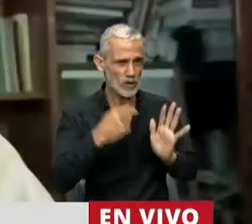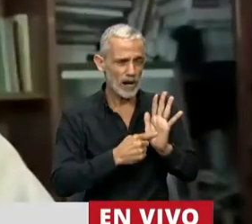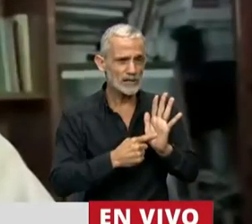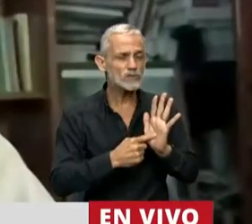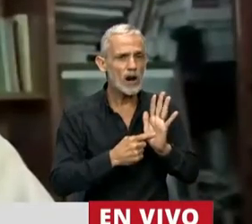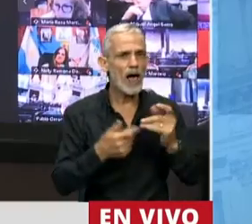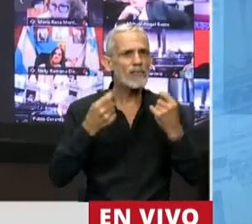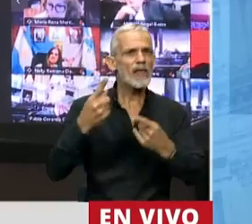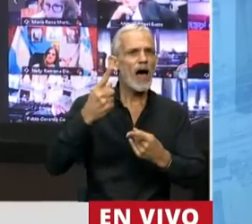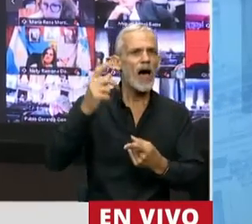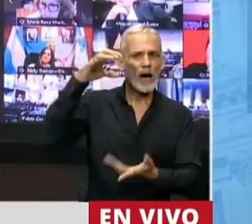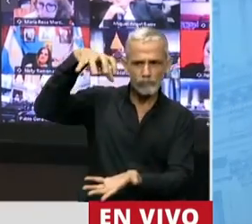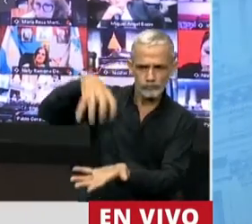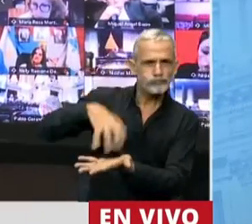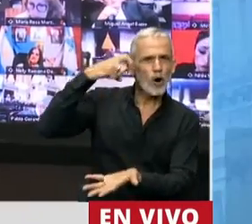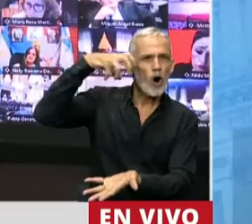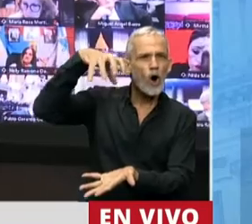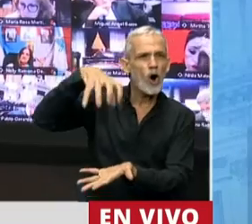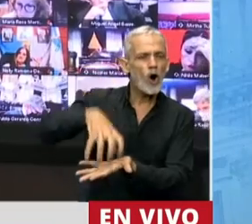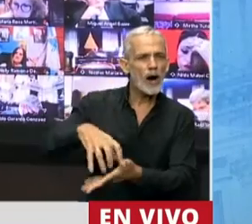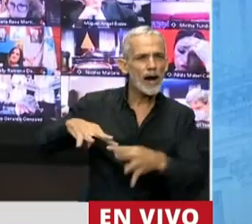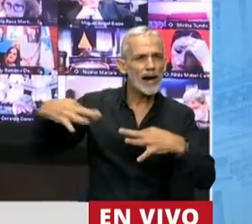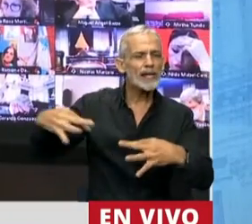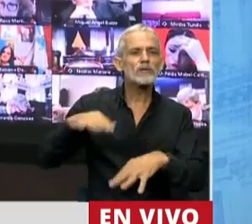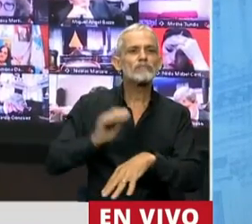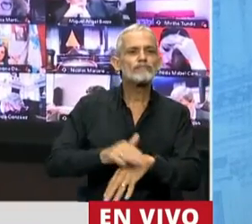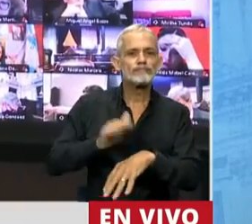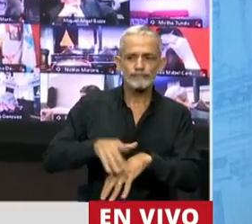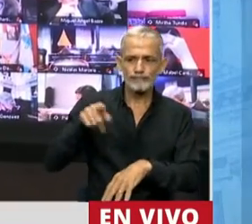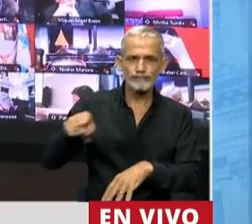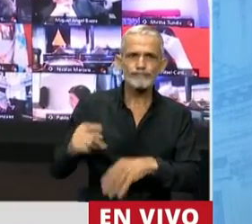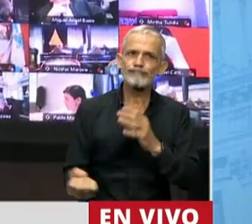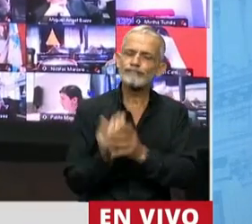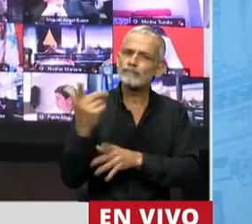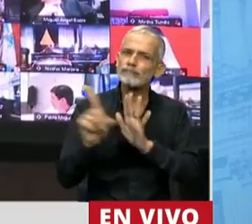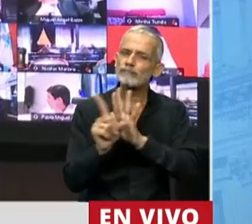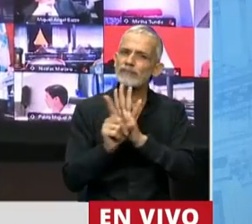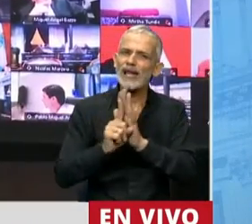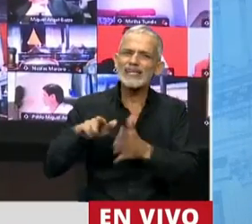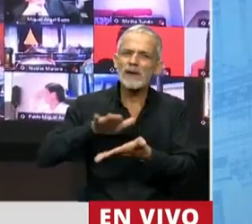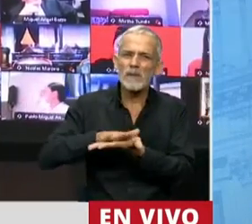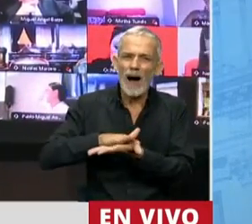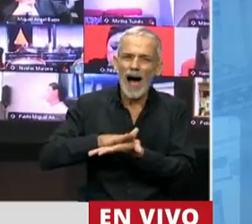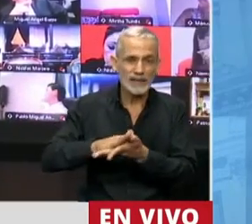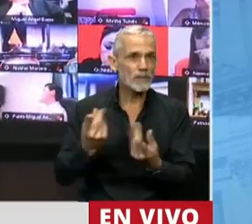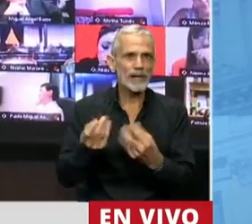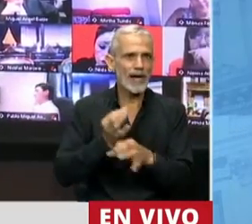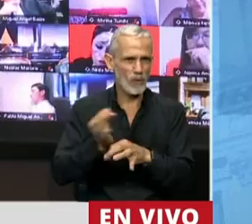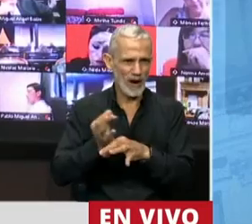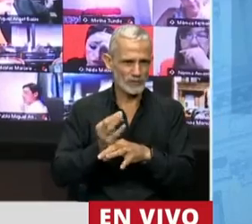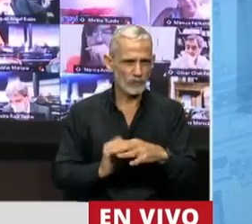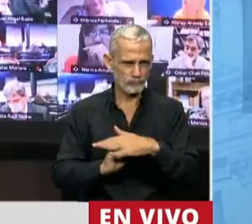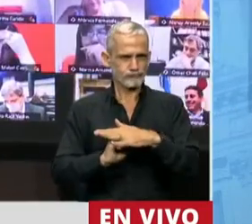confiere al Congreso la atribución de sancionar leyes de base de la educación.